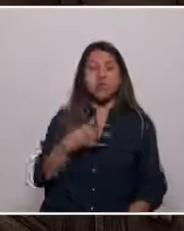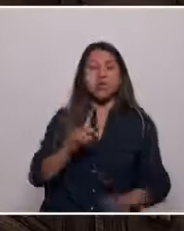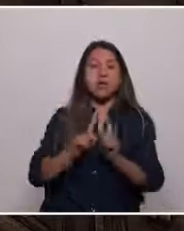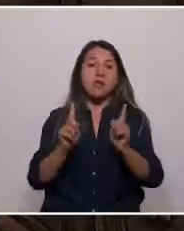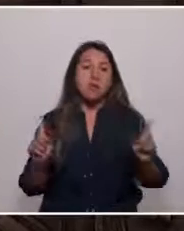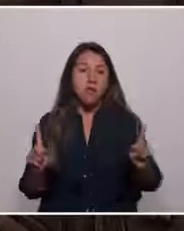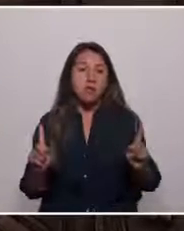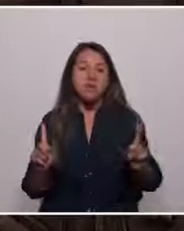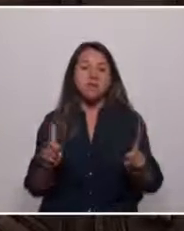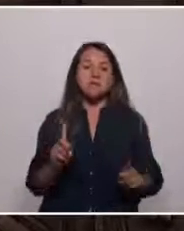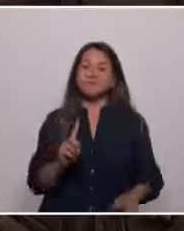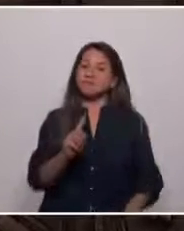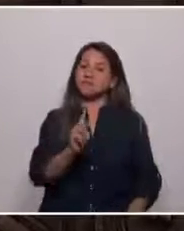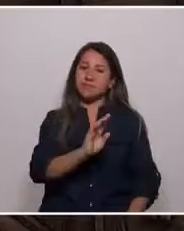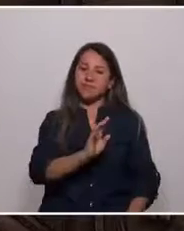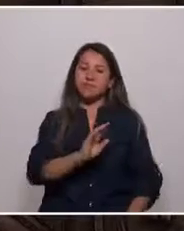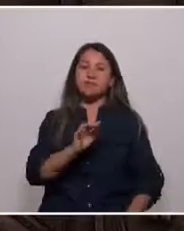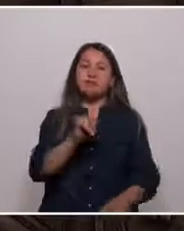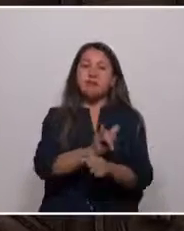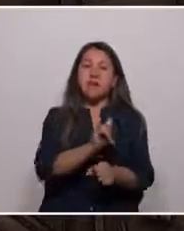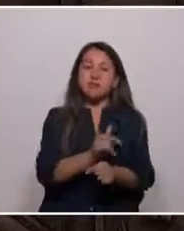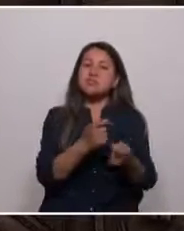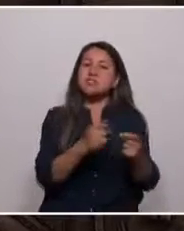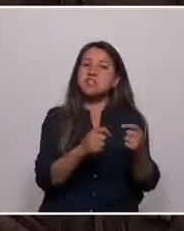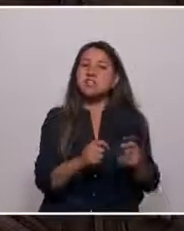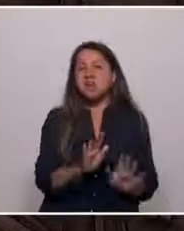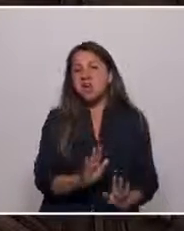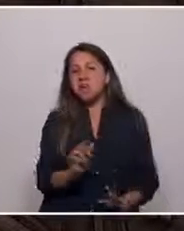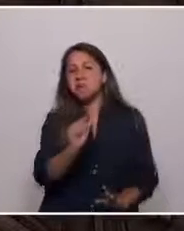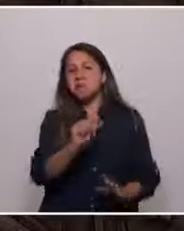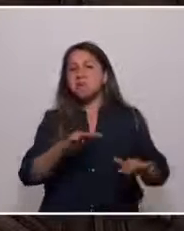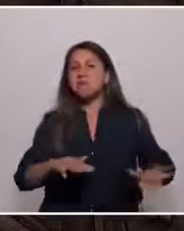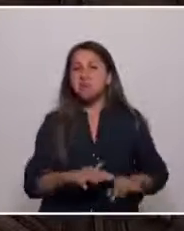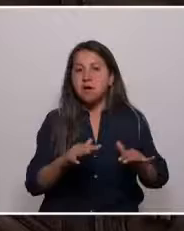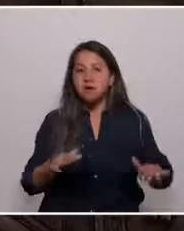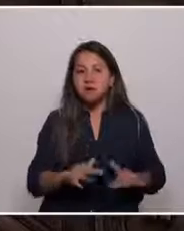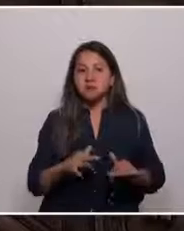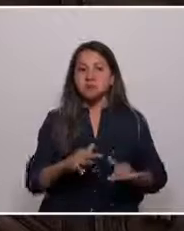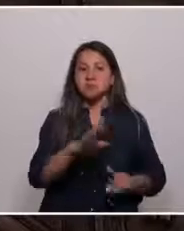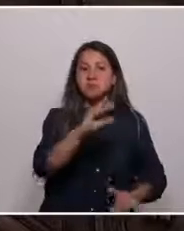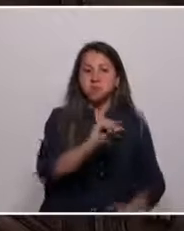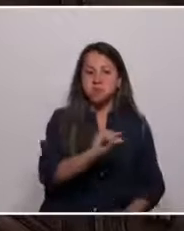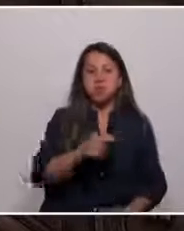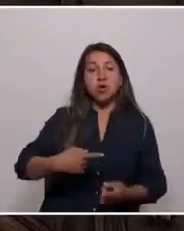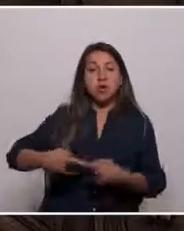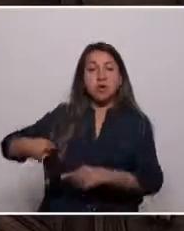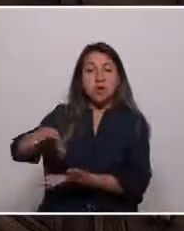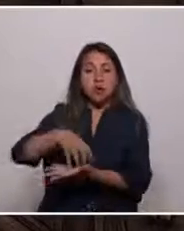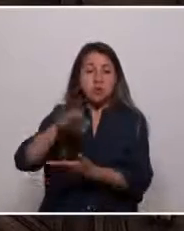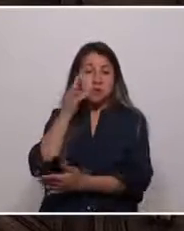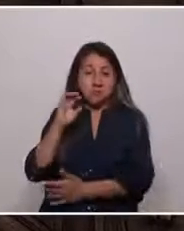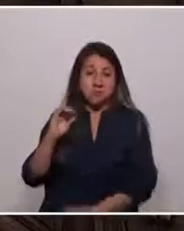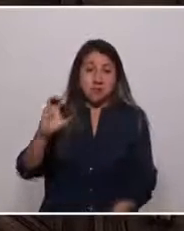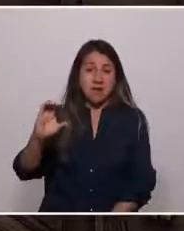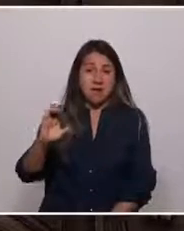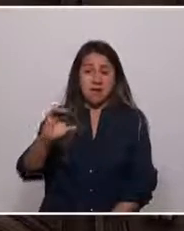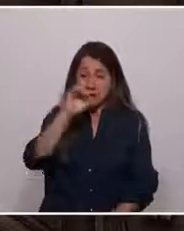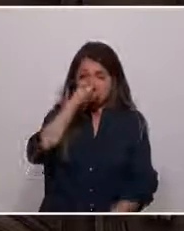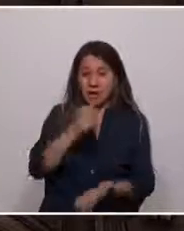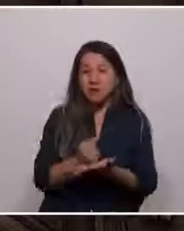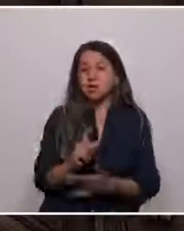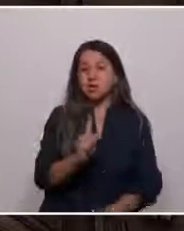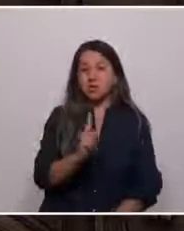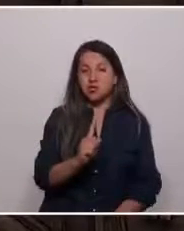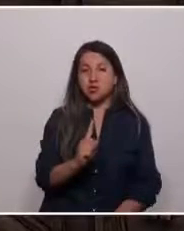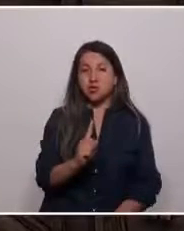argumentativa con la que se ha intentado encubrir el elitismo y el clasismo. Pero no nos engañemos. El